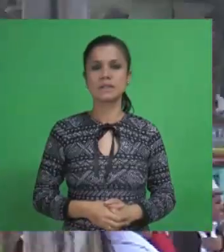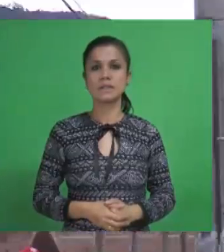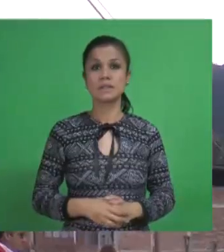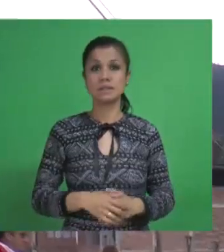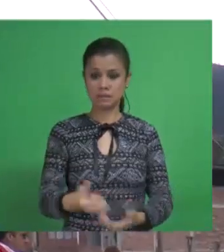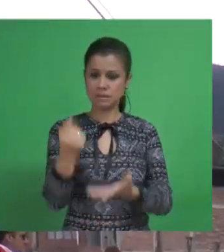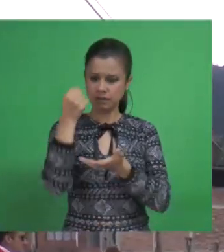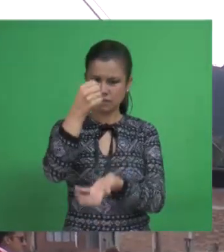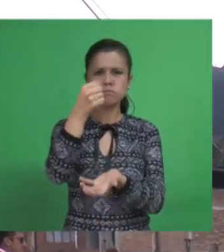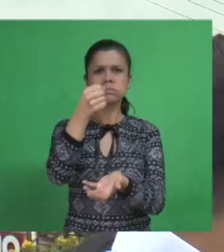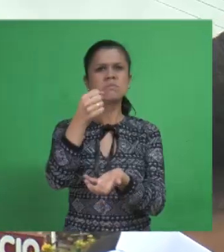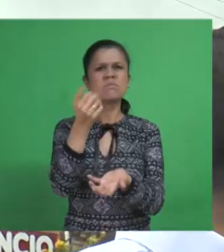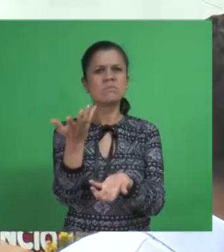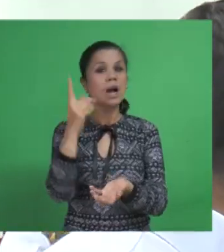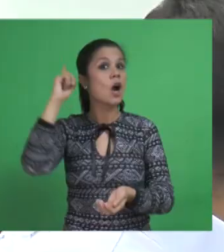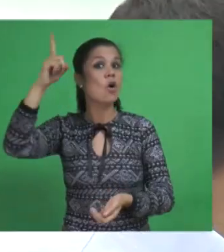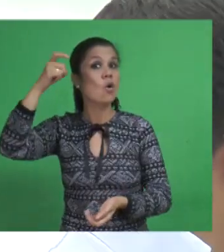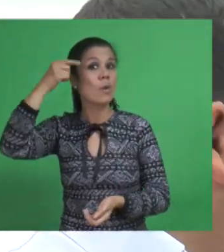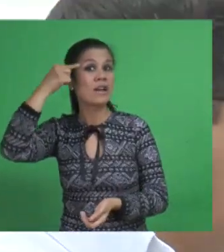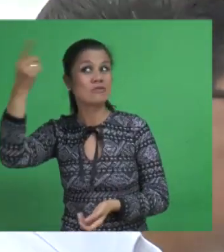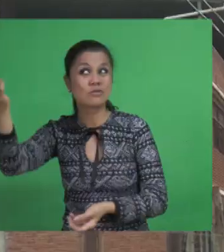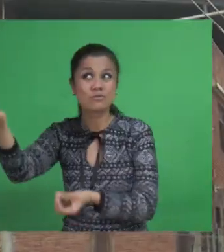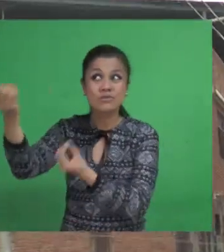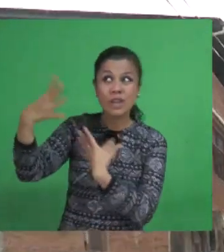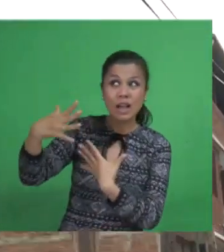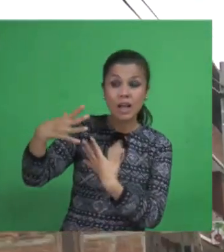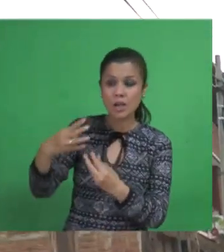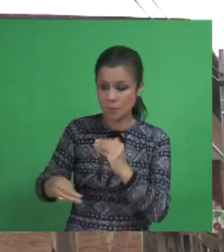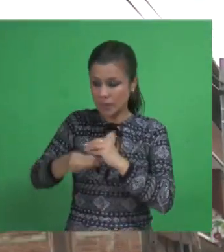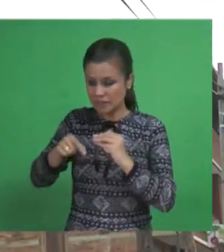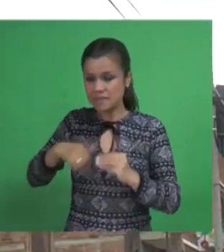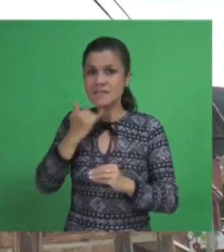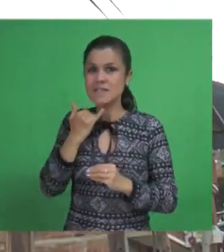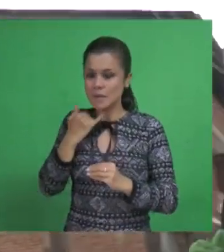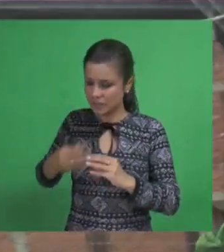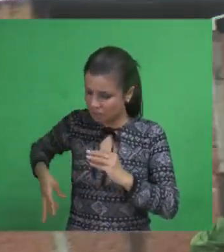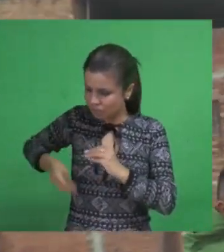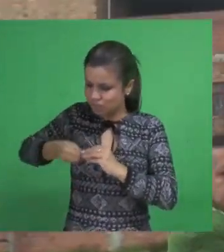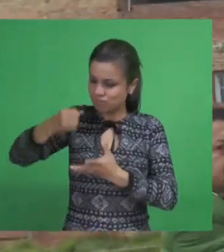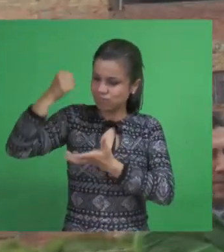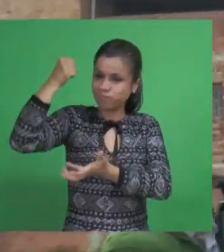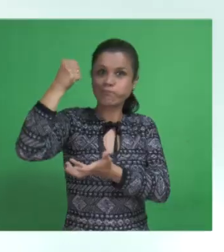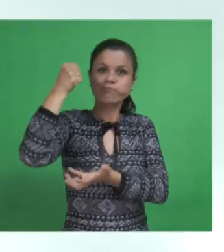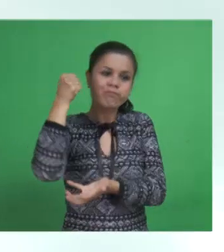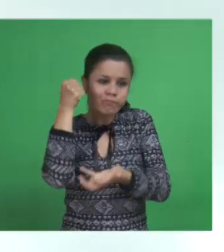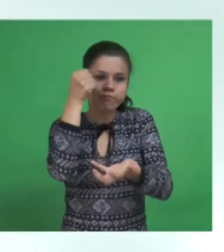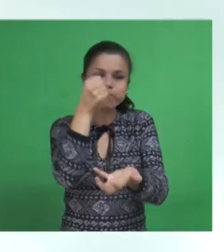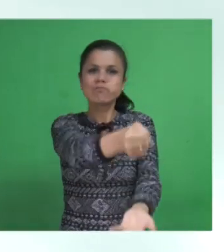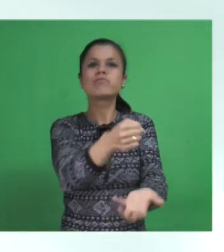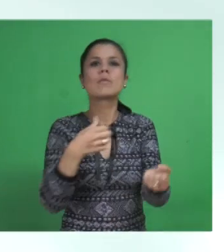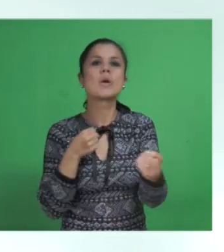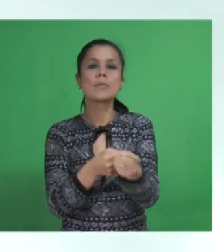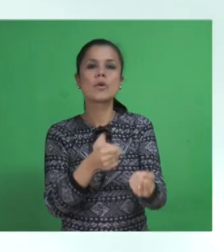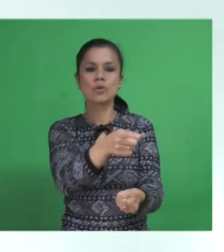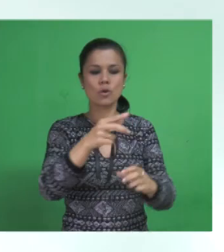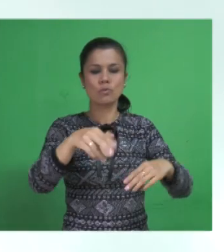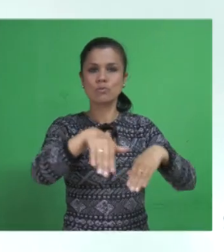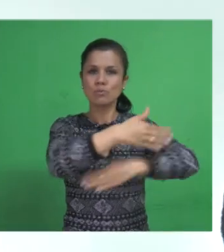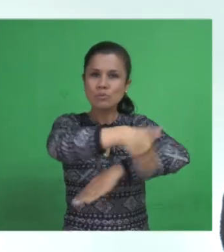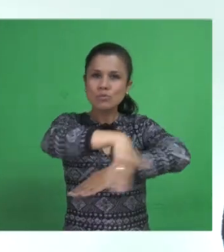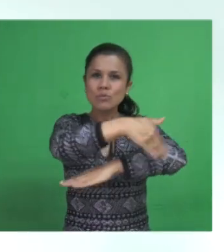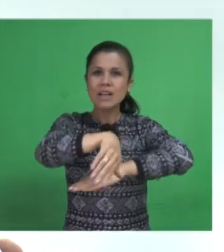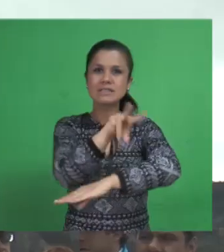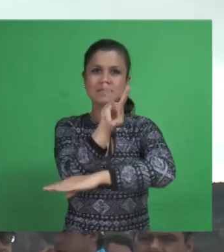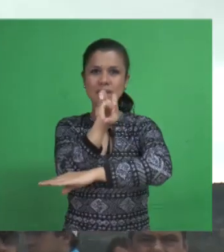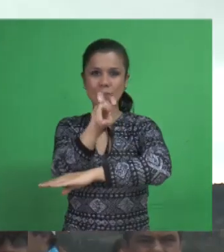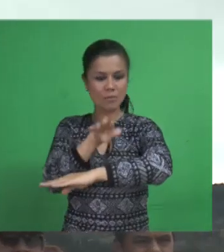Con recursos provenientes de la Gobernación de Cundinamarca y el municipio, se ejecutó la obra de restablecimiento del espacio público sobre la